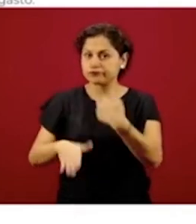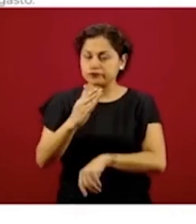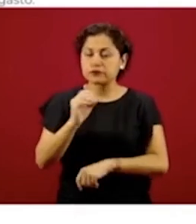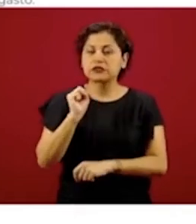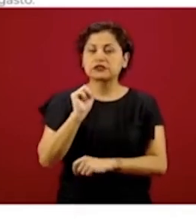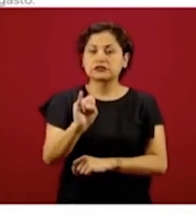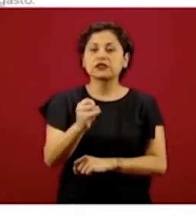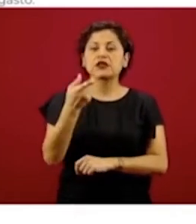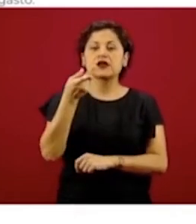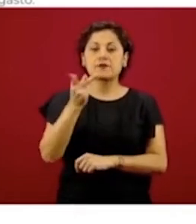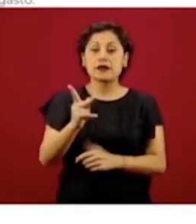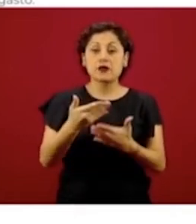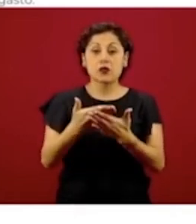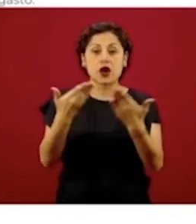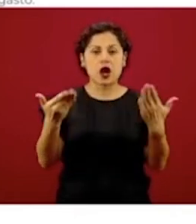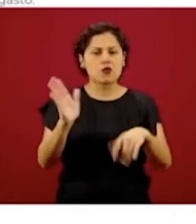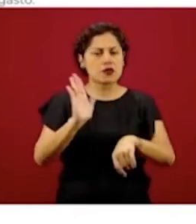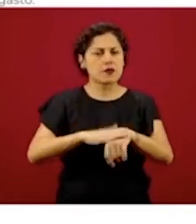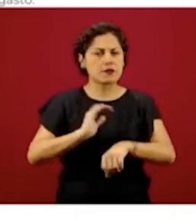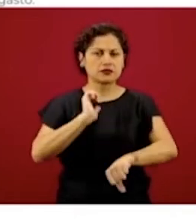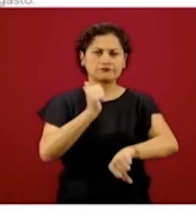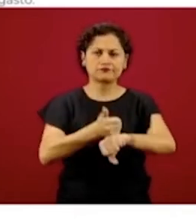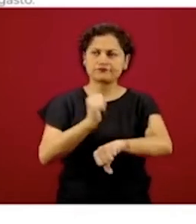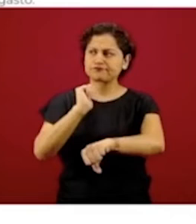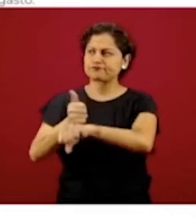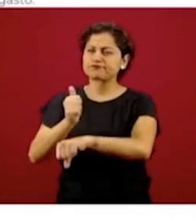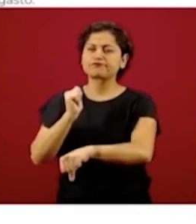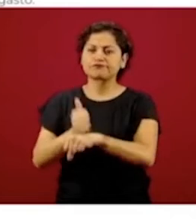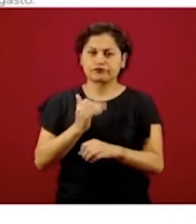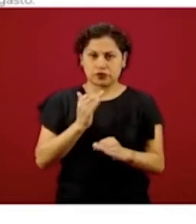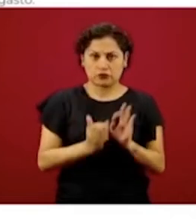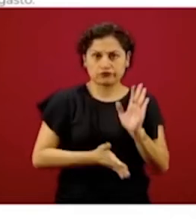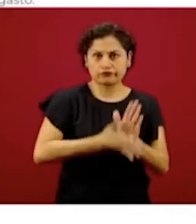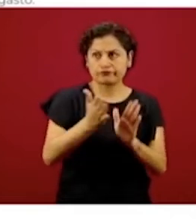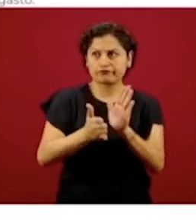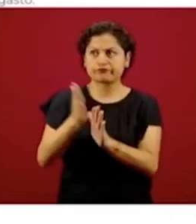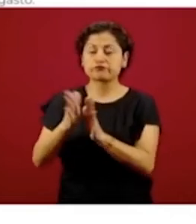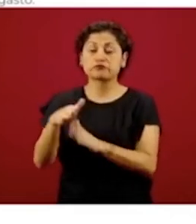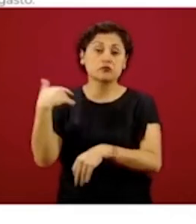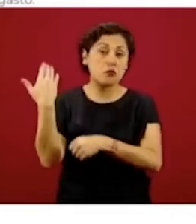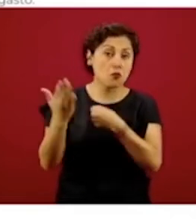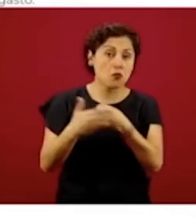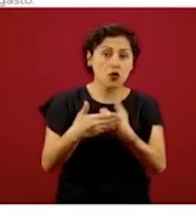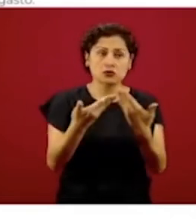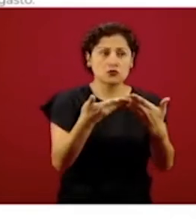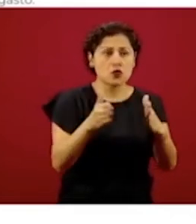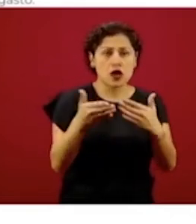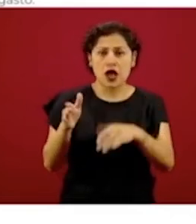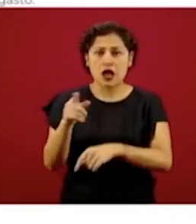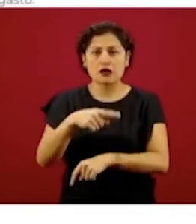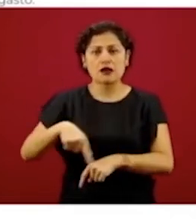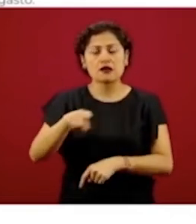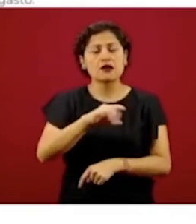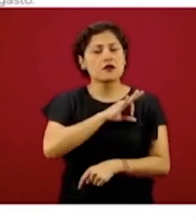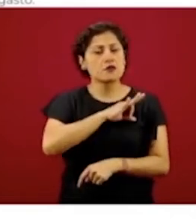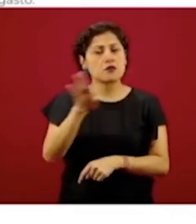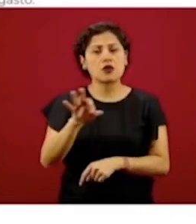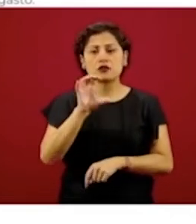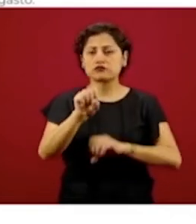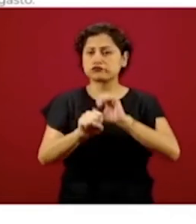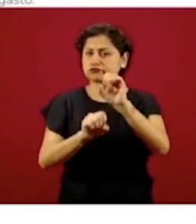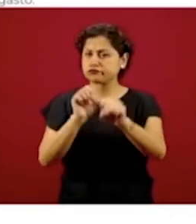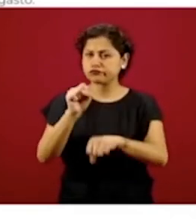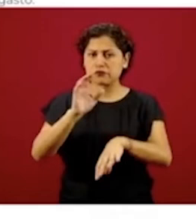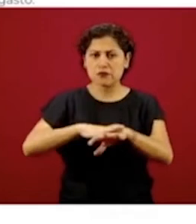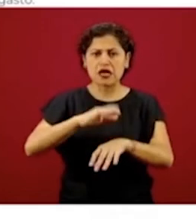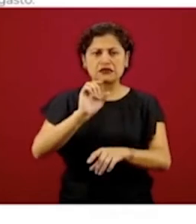construcción y el avance que tengamos con estas sucursales, evidentemente vamos a poder llegar a más lugares y esta cifra tendrá que irse reduciendo para que todo